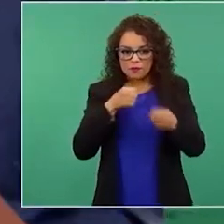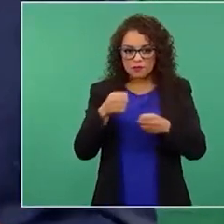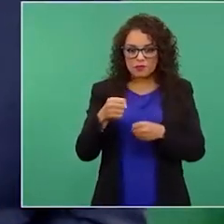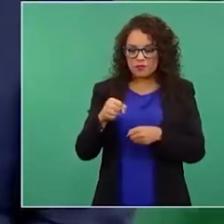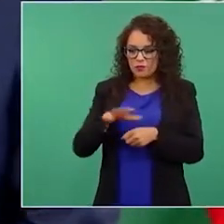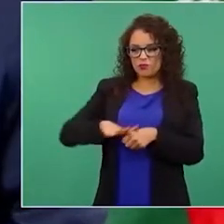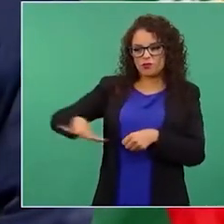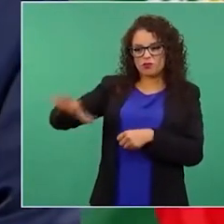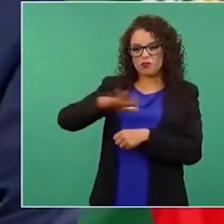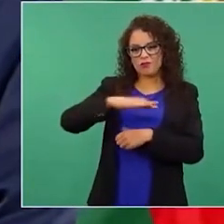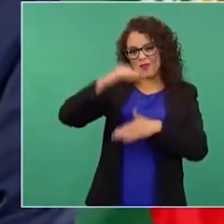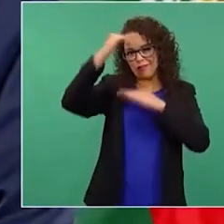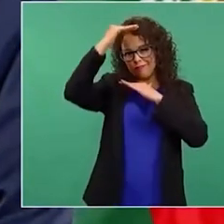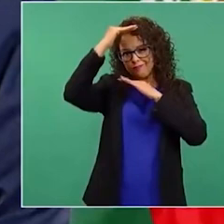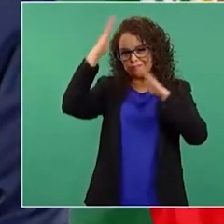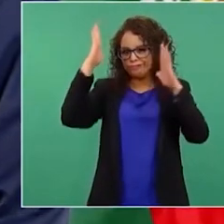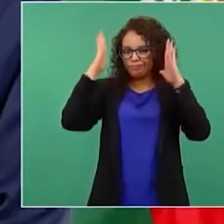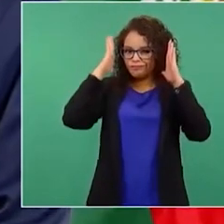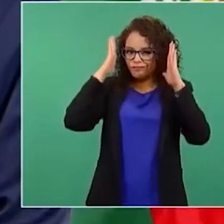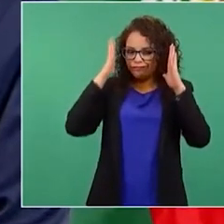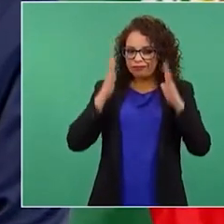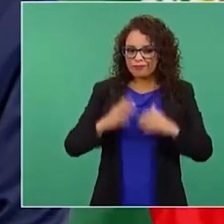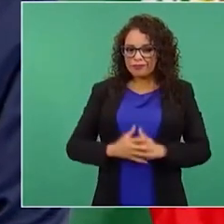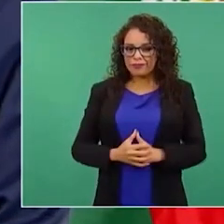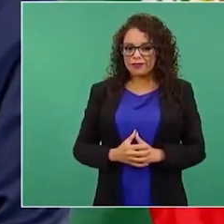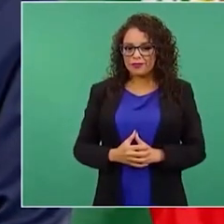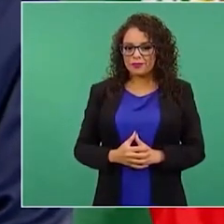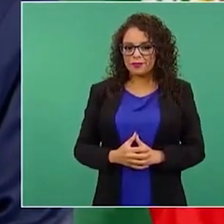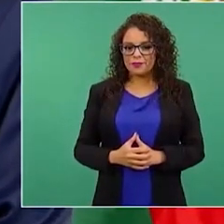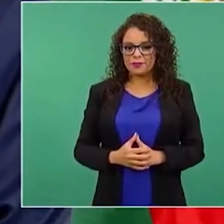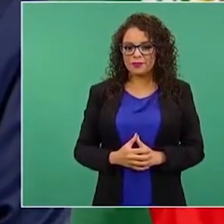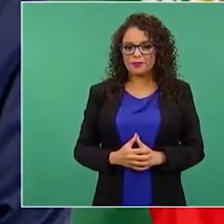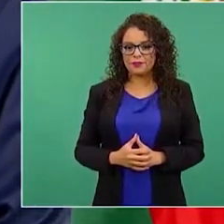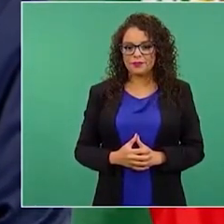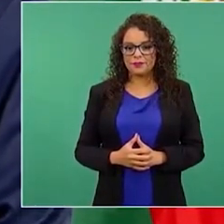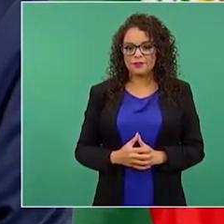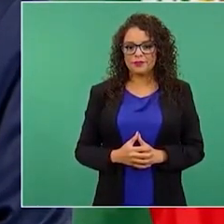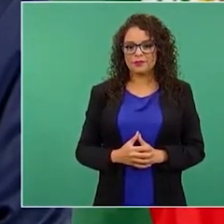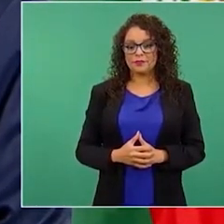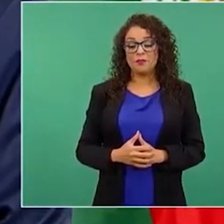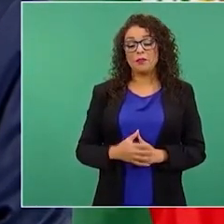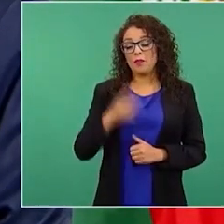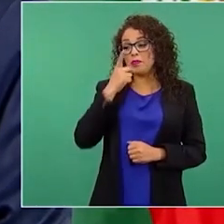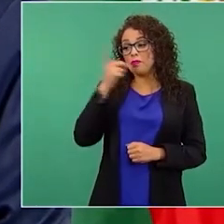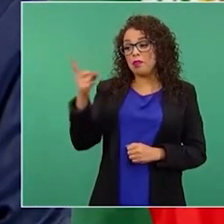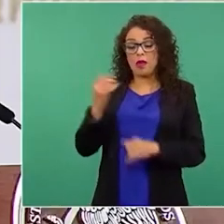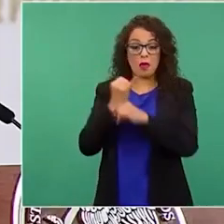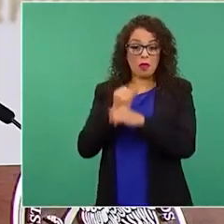que simulan ser independientes.